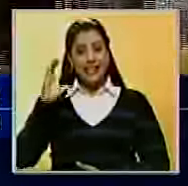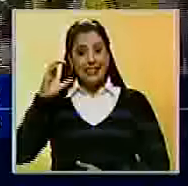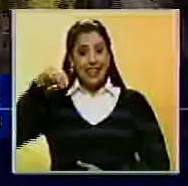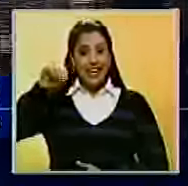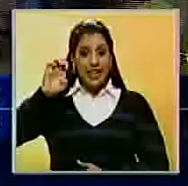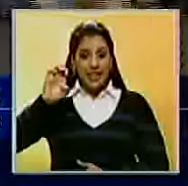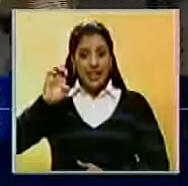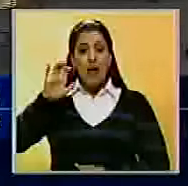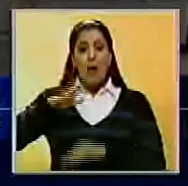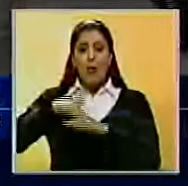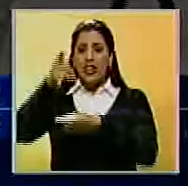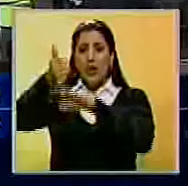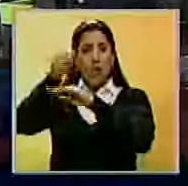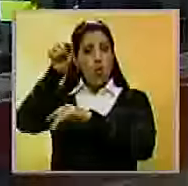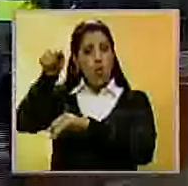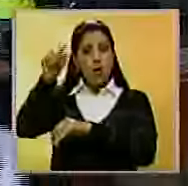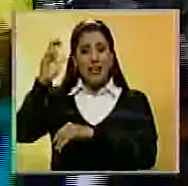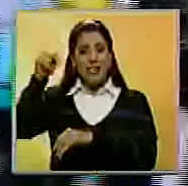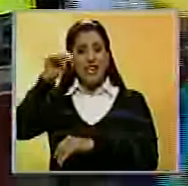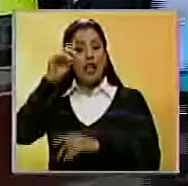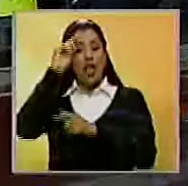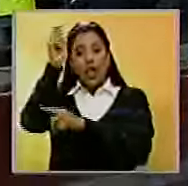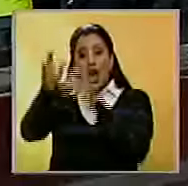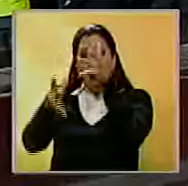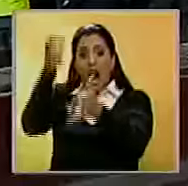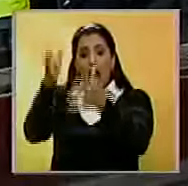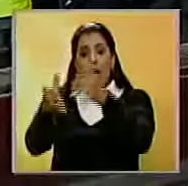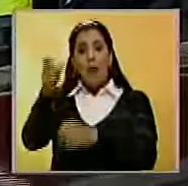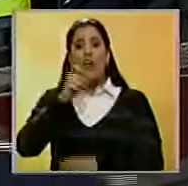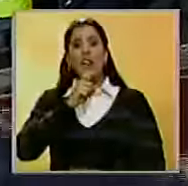Lucena, a quien acusa de ser discípula del Ejecutivo Nacional.